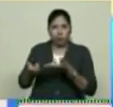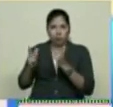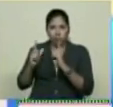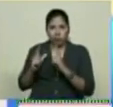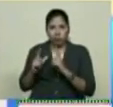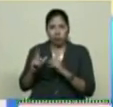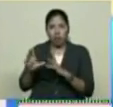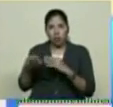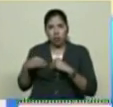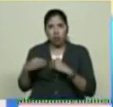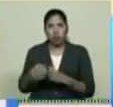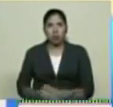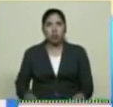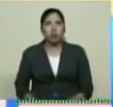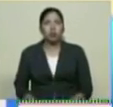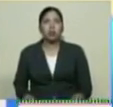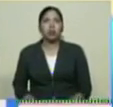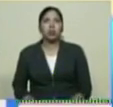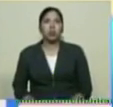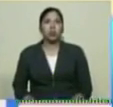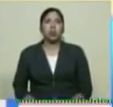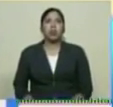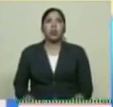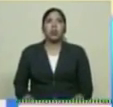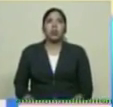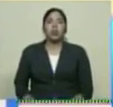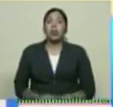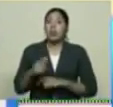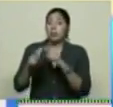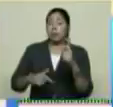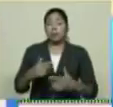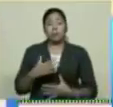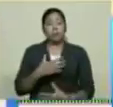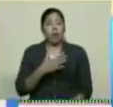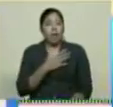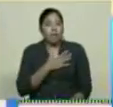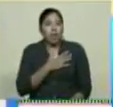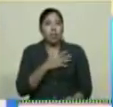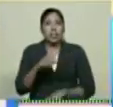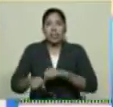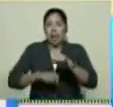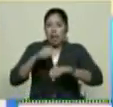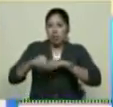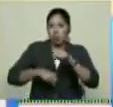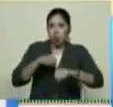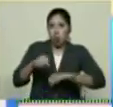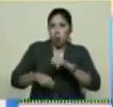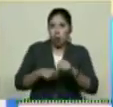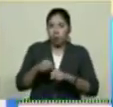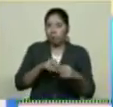tan bonita Que llama la atención año a año A los amantes del ciclismo Y el deporte en general Sí, bueno, fíjense